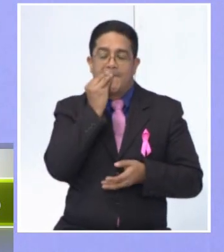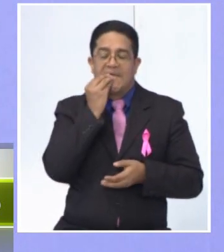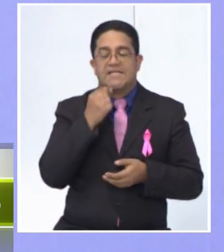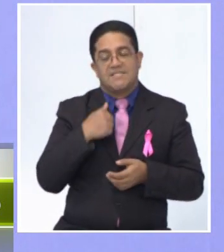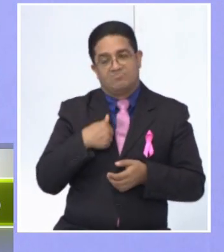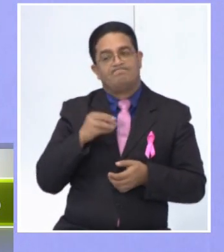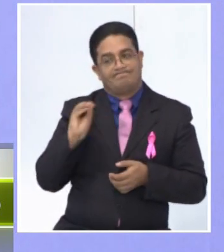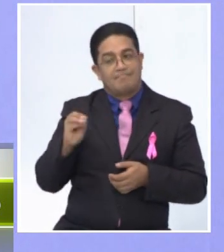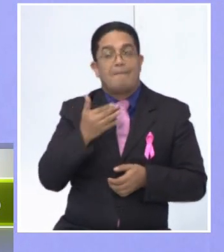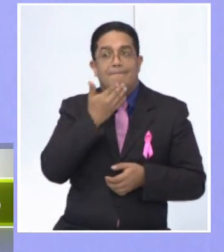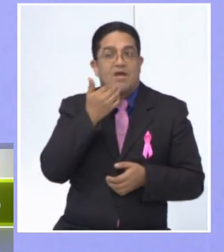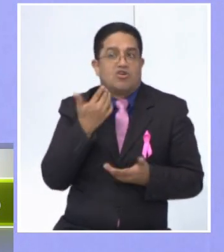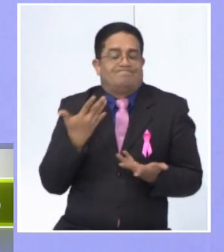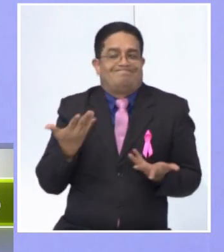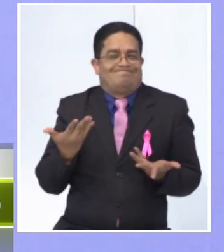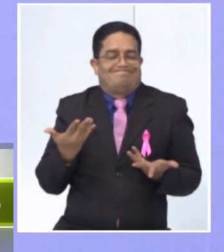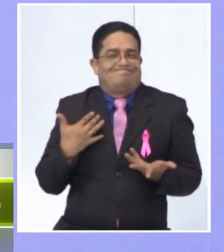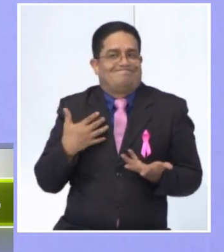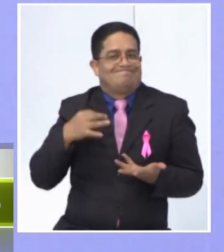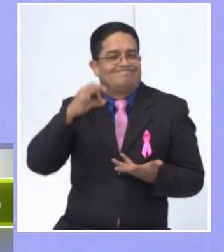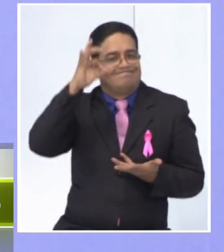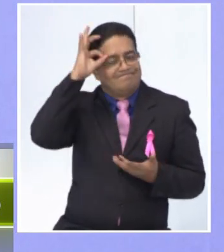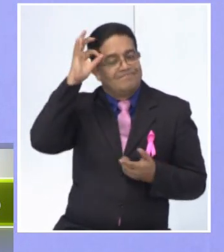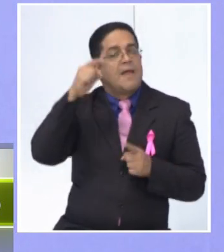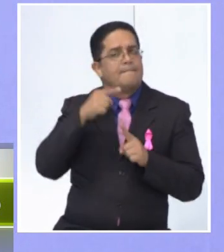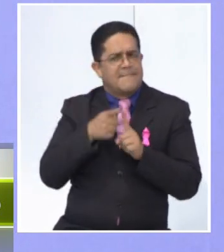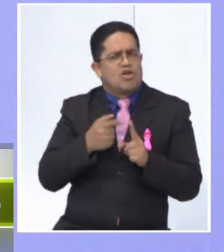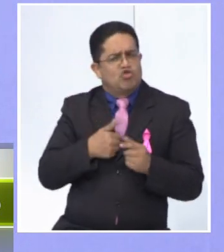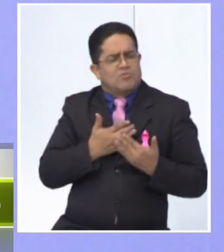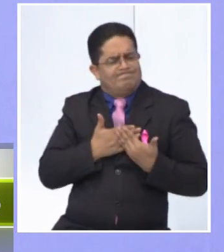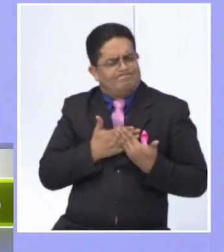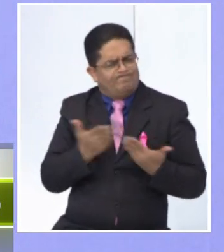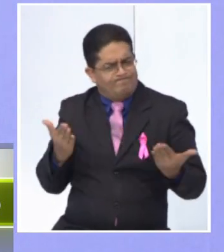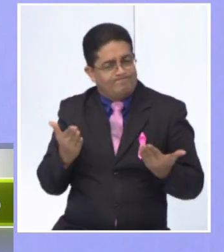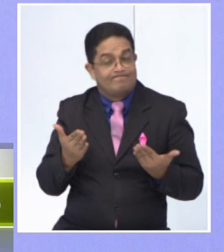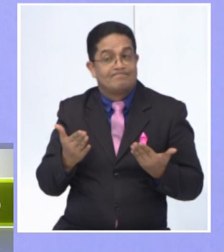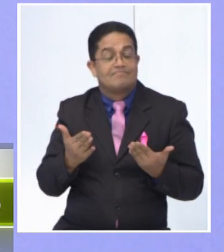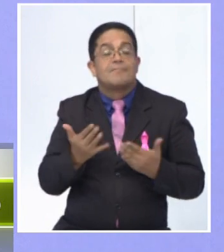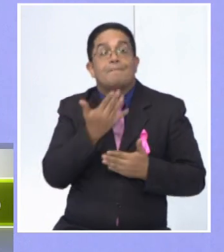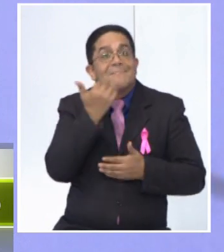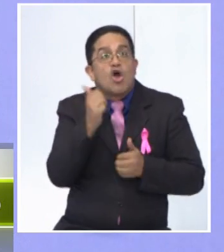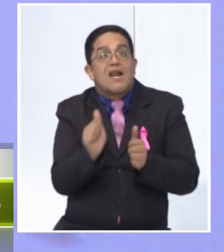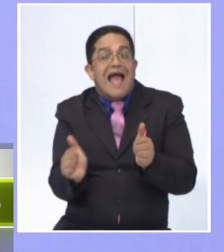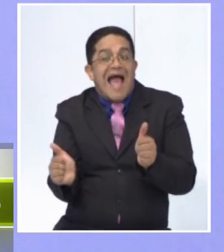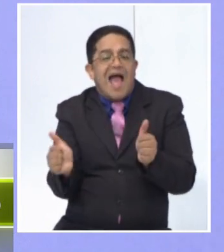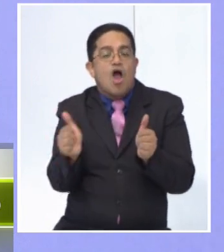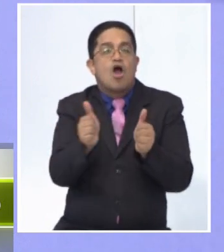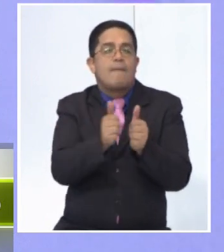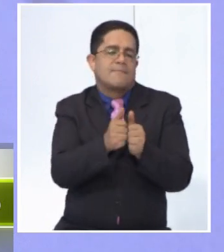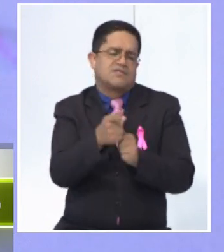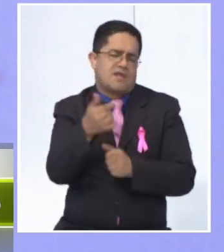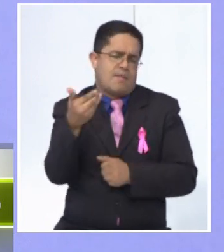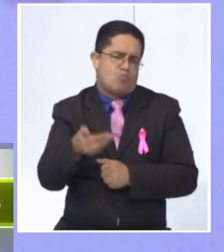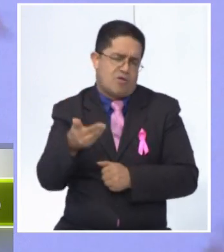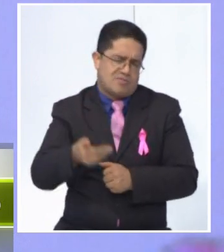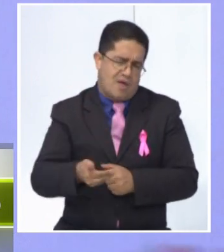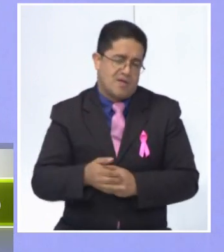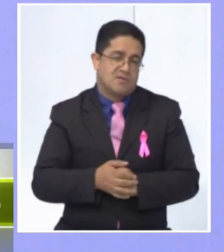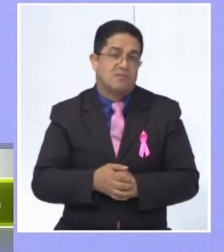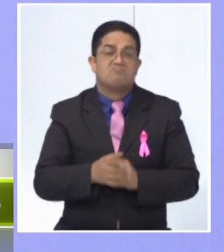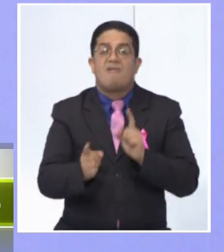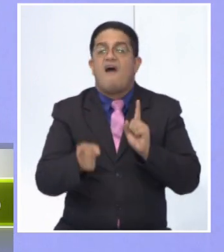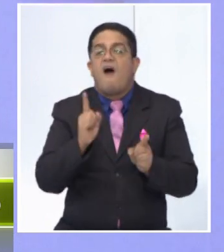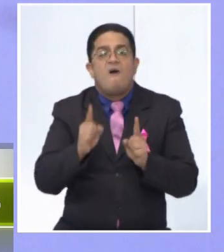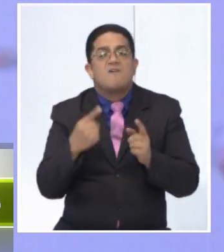exactamente qué decirte, pero estoy aquí para lo que me necesite. Entonces, acompañar con nuestra presencia es muy importante. Muchas